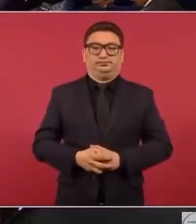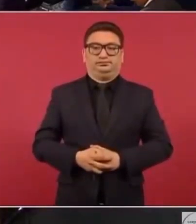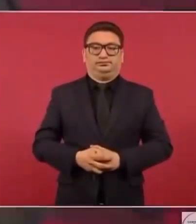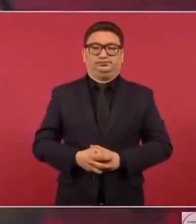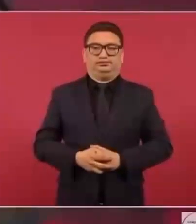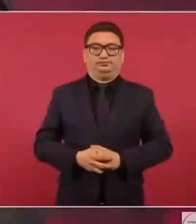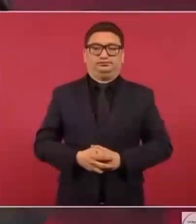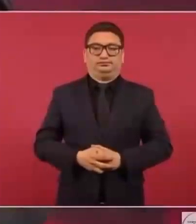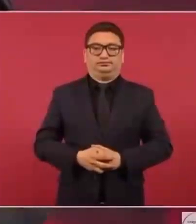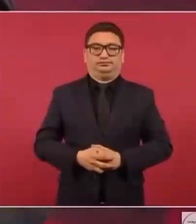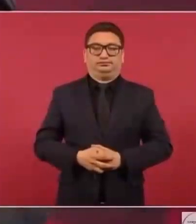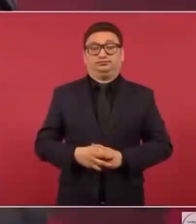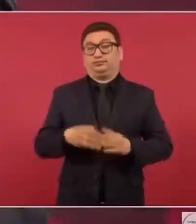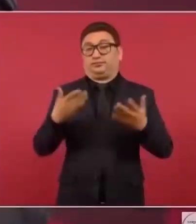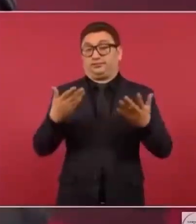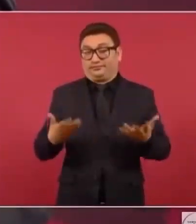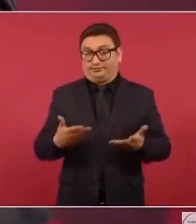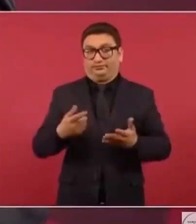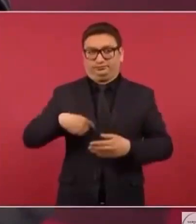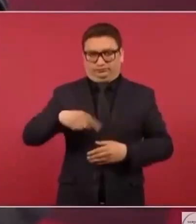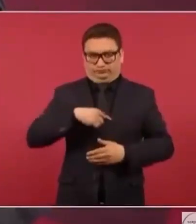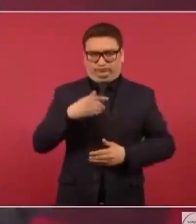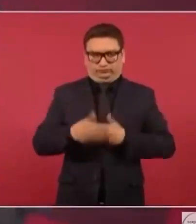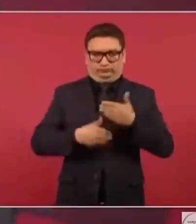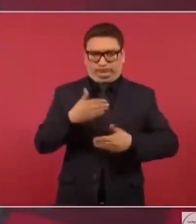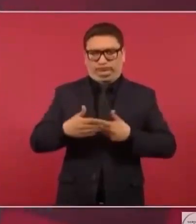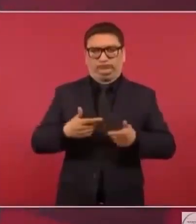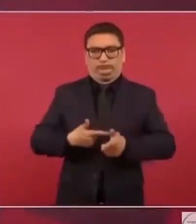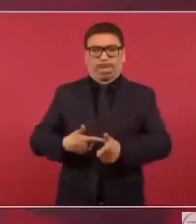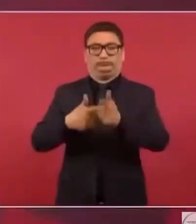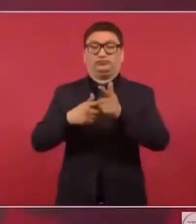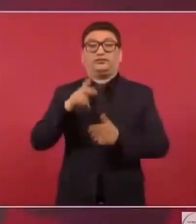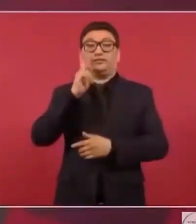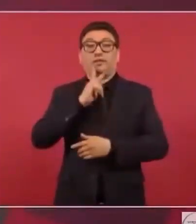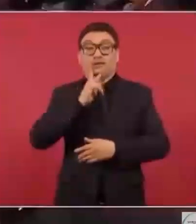Entonces, vamos hacia adelante. A ver si ya está más claro.